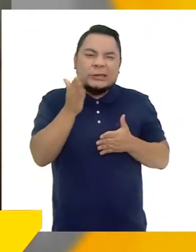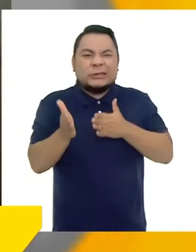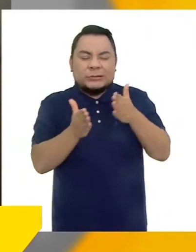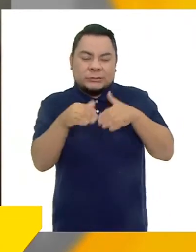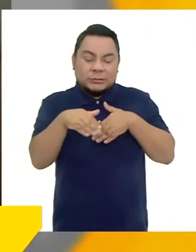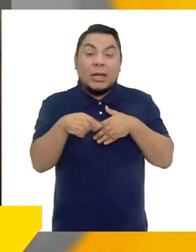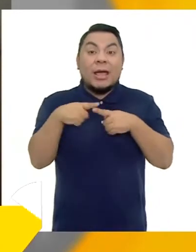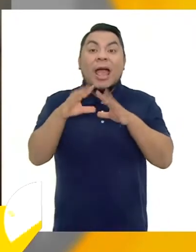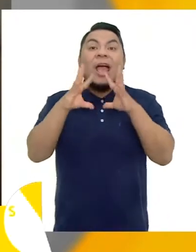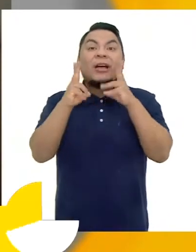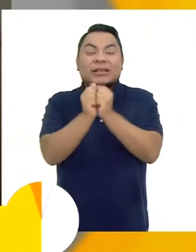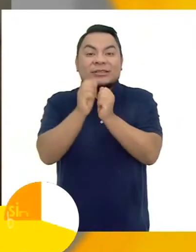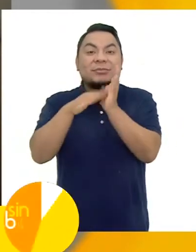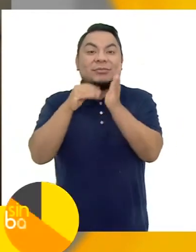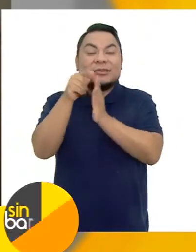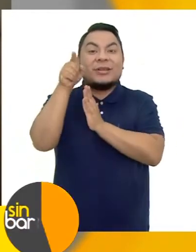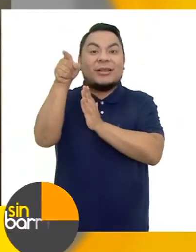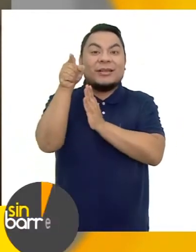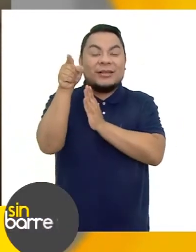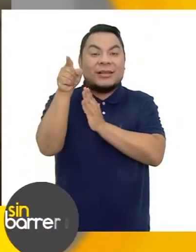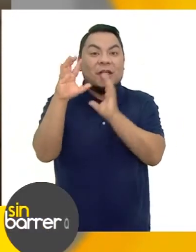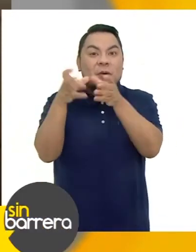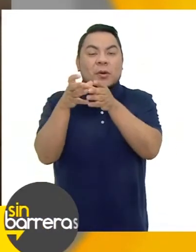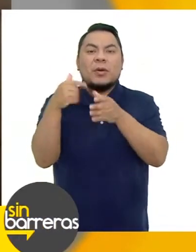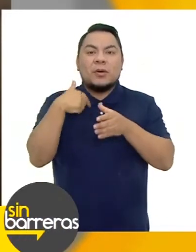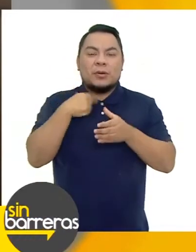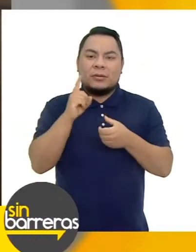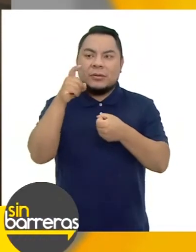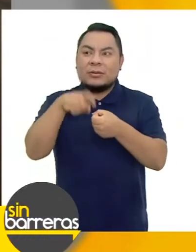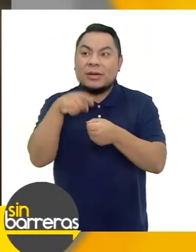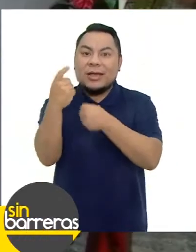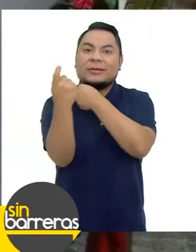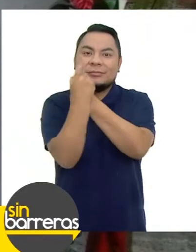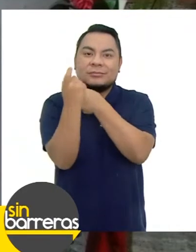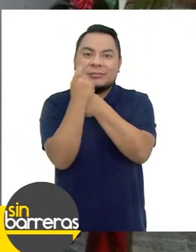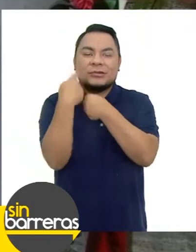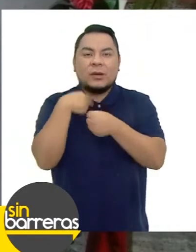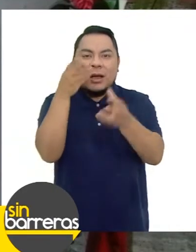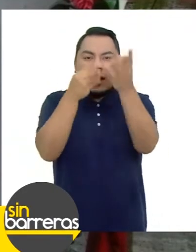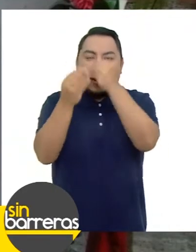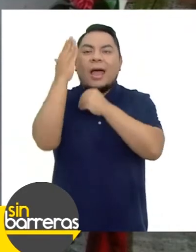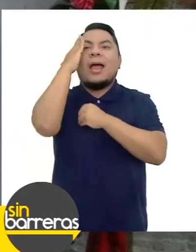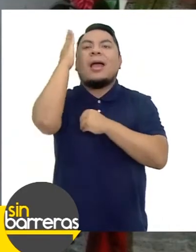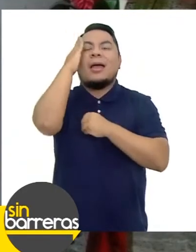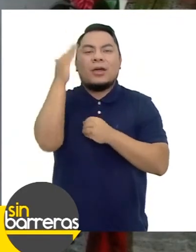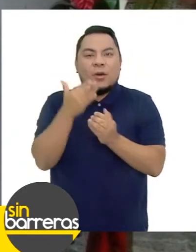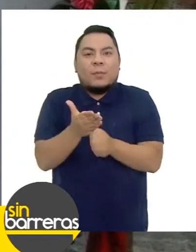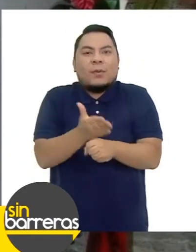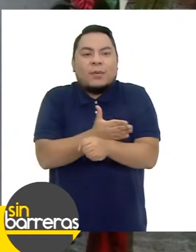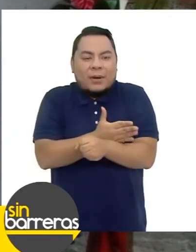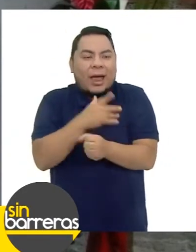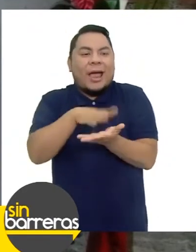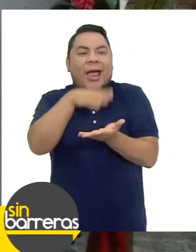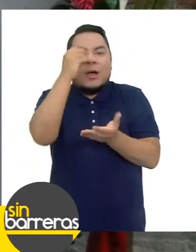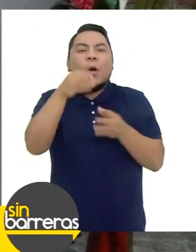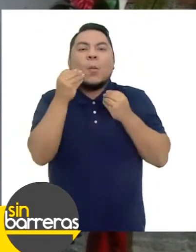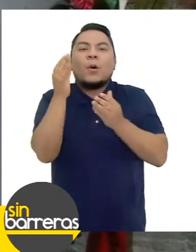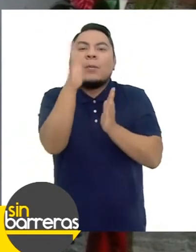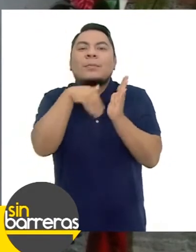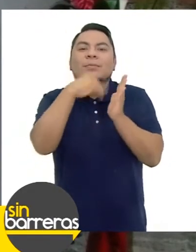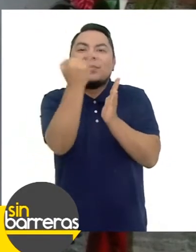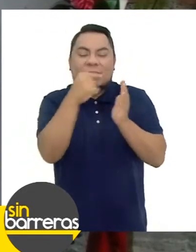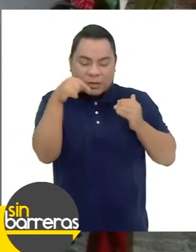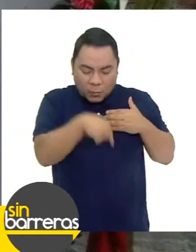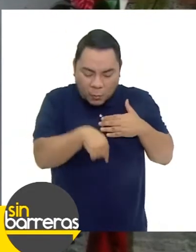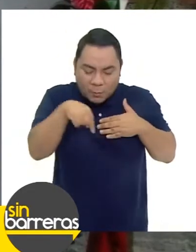asociación de pintores con la boca o con el pie, ellos me prepararon, me capacitaron y, bueno, conocí las técnicas de lo que es engolio,